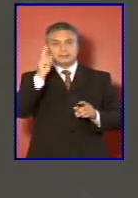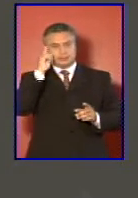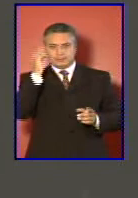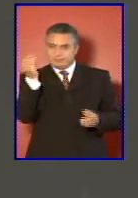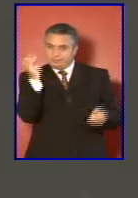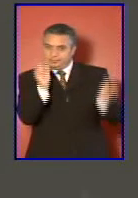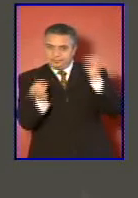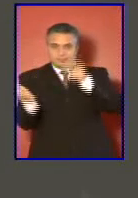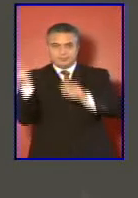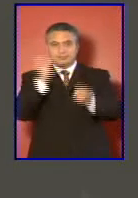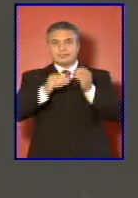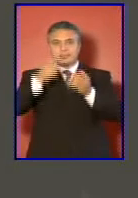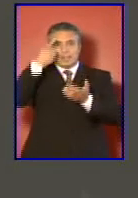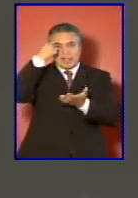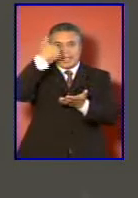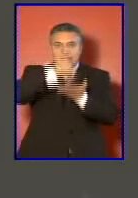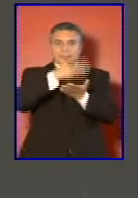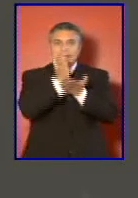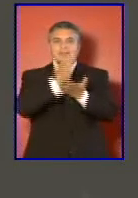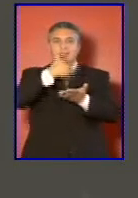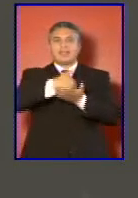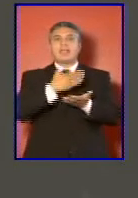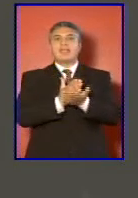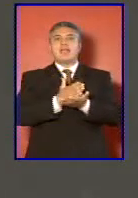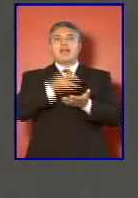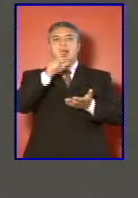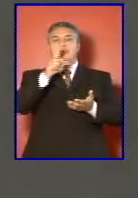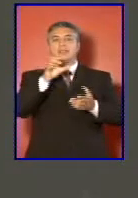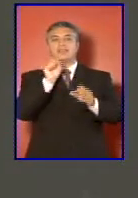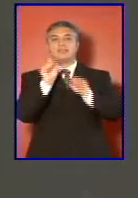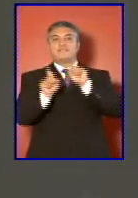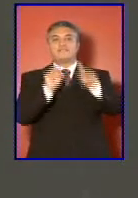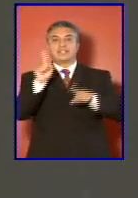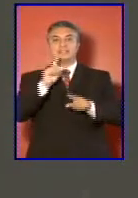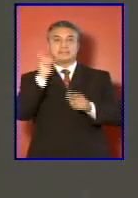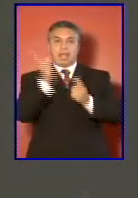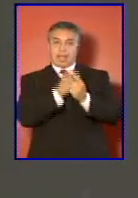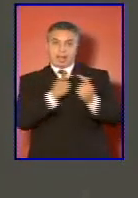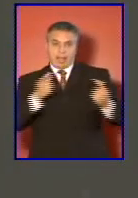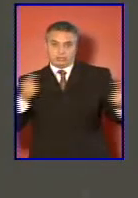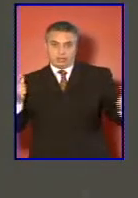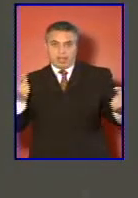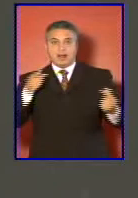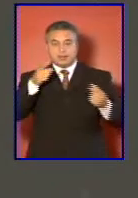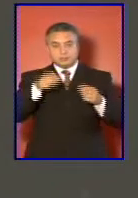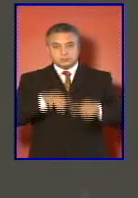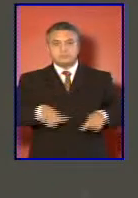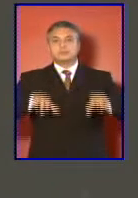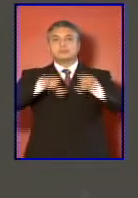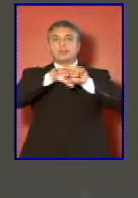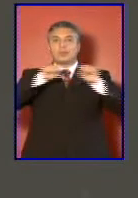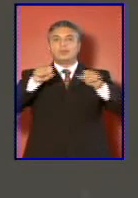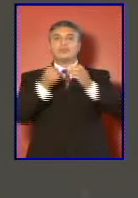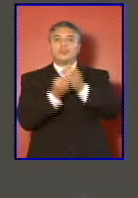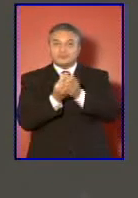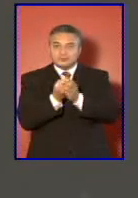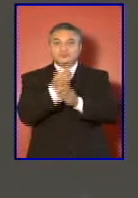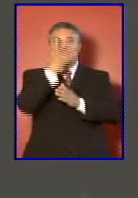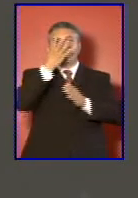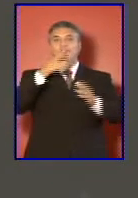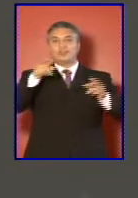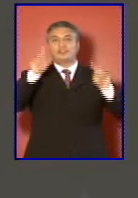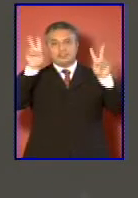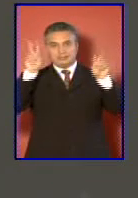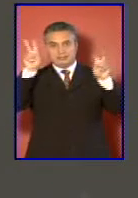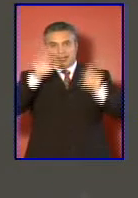de una estrategia de defensa nacional que esté acorde a los nuevos contextos en que